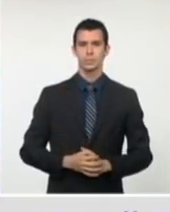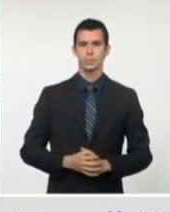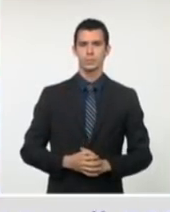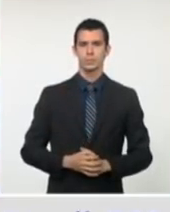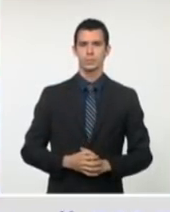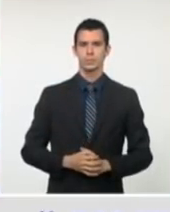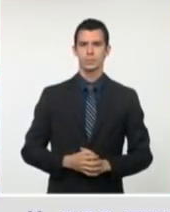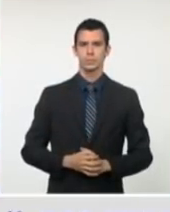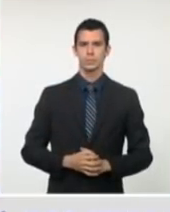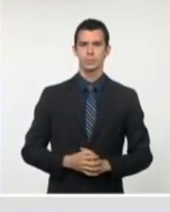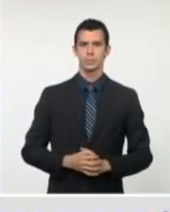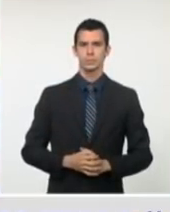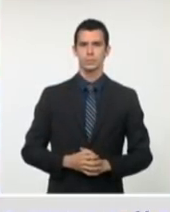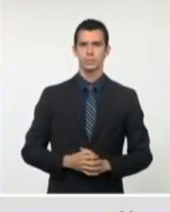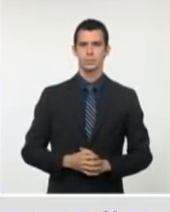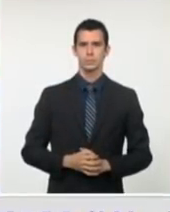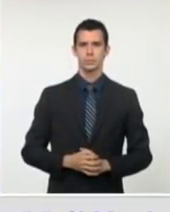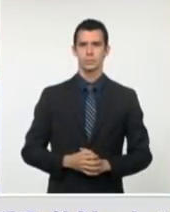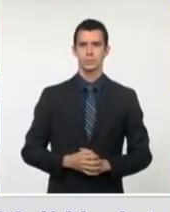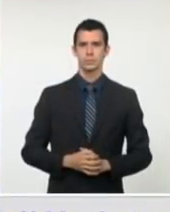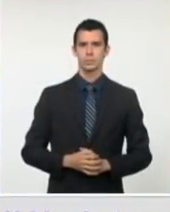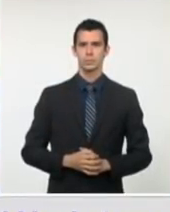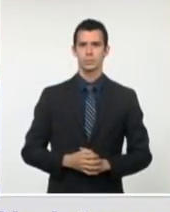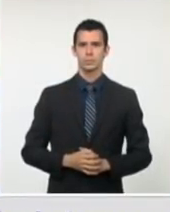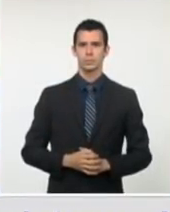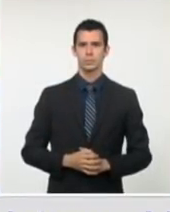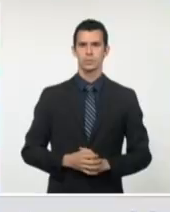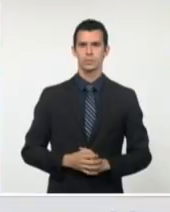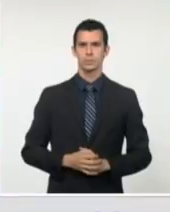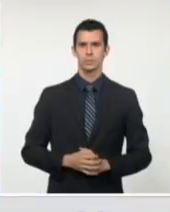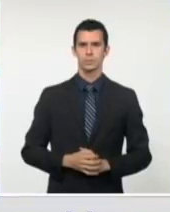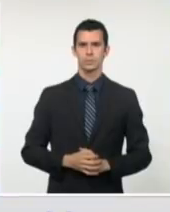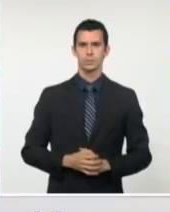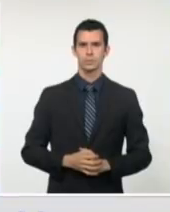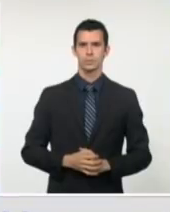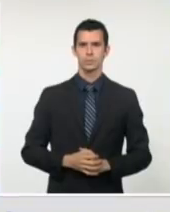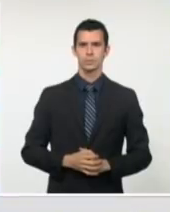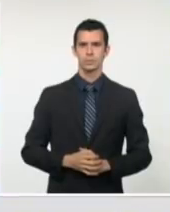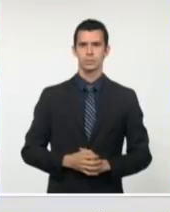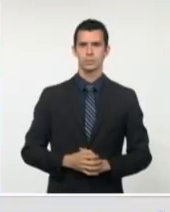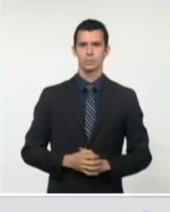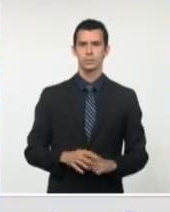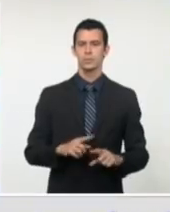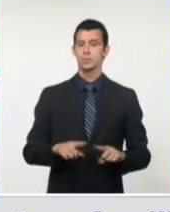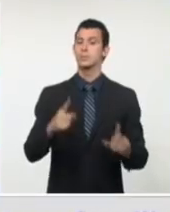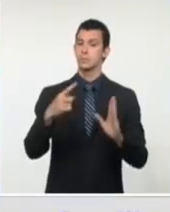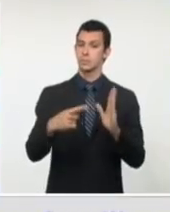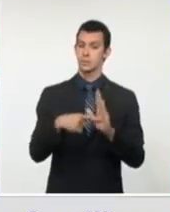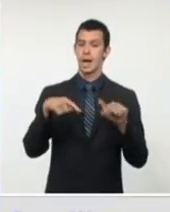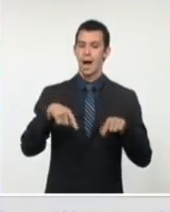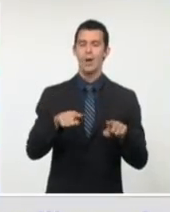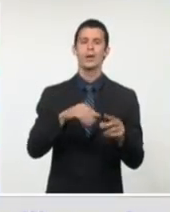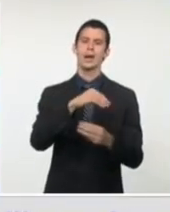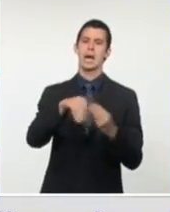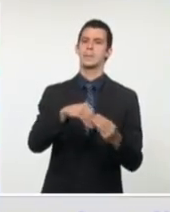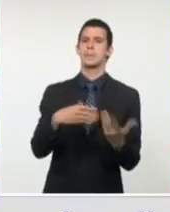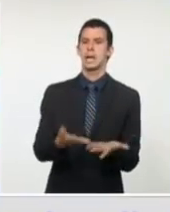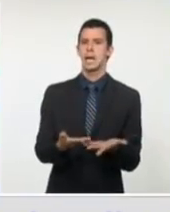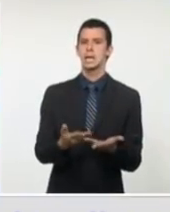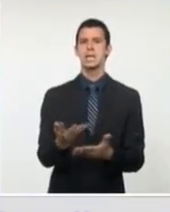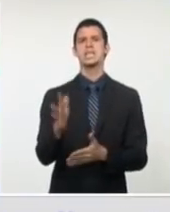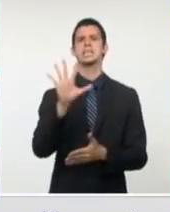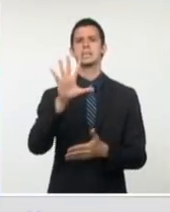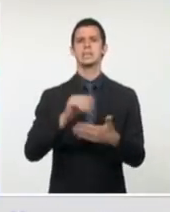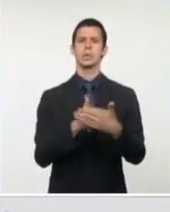se deriven de las medidas anteriores. Las instituciones implicadas crearán las